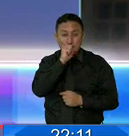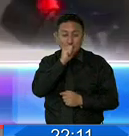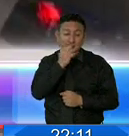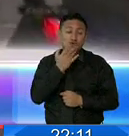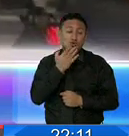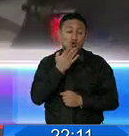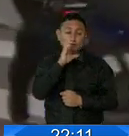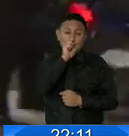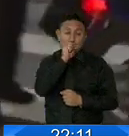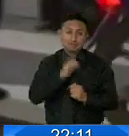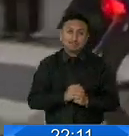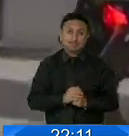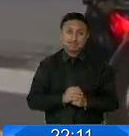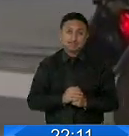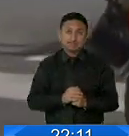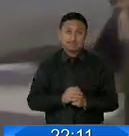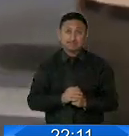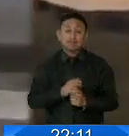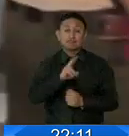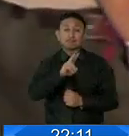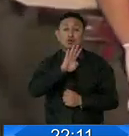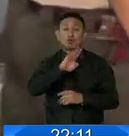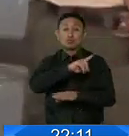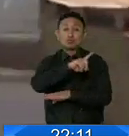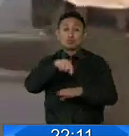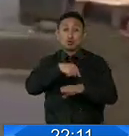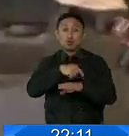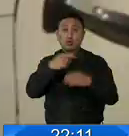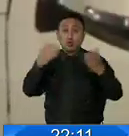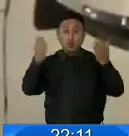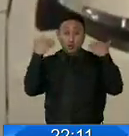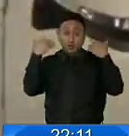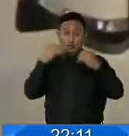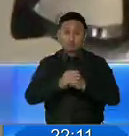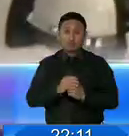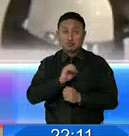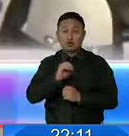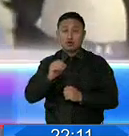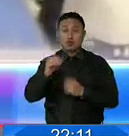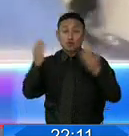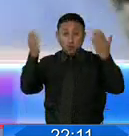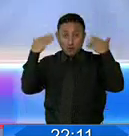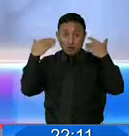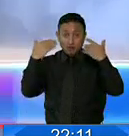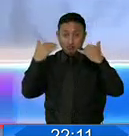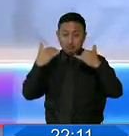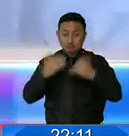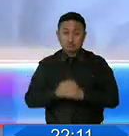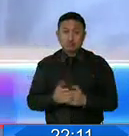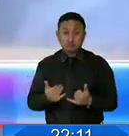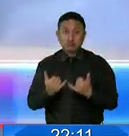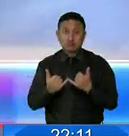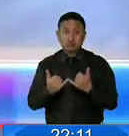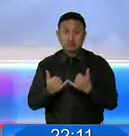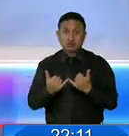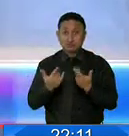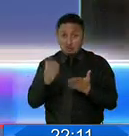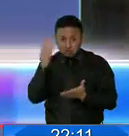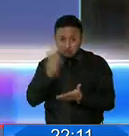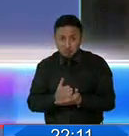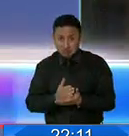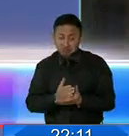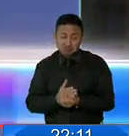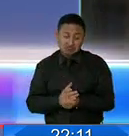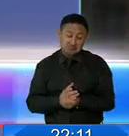retomarse. Que el toque de queda por 24 horas para Guayas o al menos Guayaquil es algo que de momento no se ha contemplado.